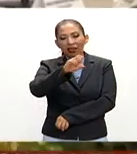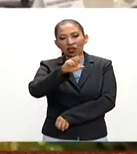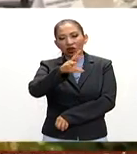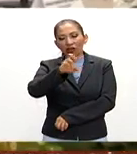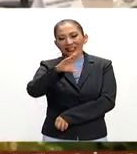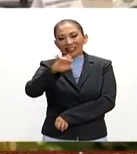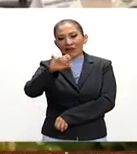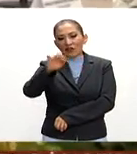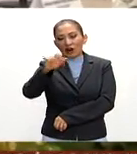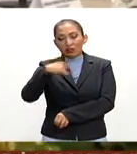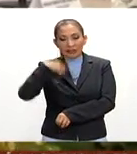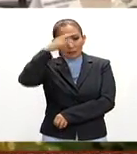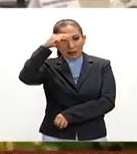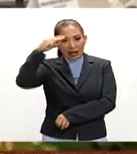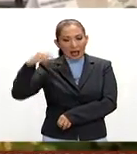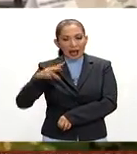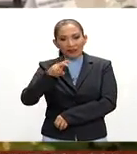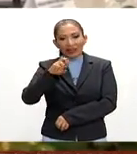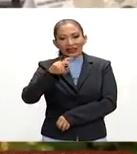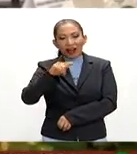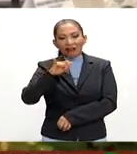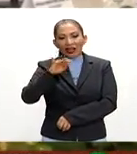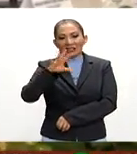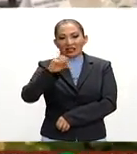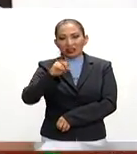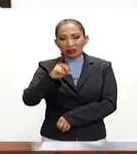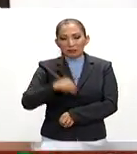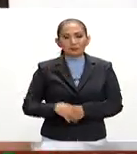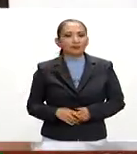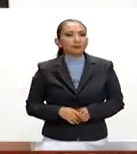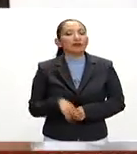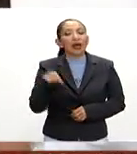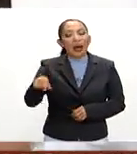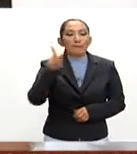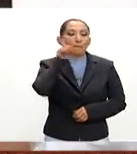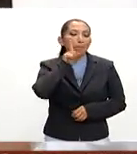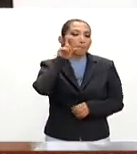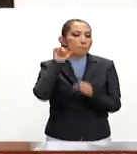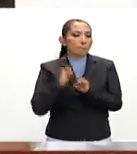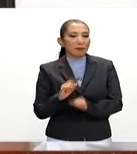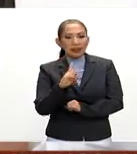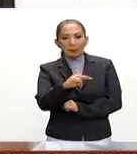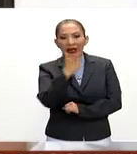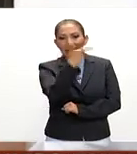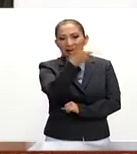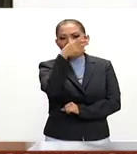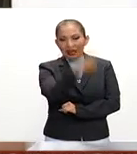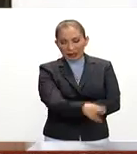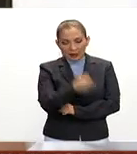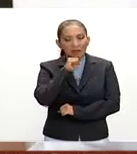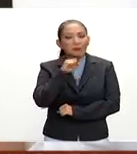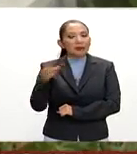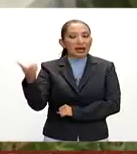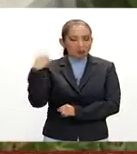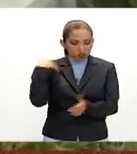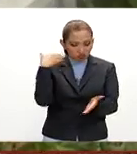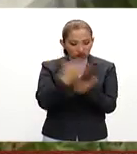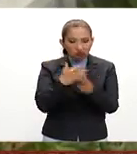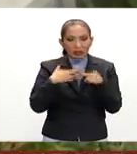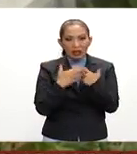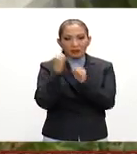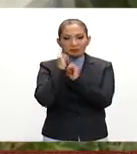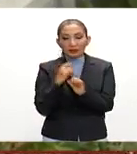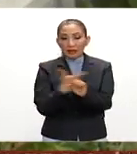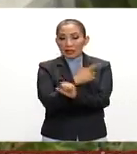Cepeda y de Marina, Almirante Vidal Francisco Soberón Sanz, la Procuradora General de la República, Arely Gómez González y el